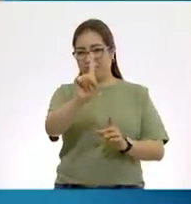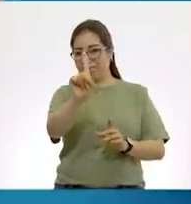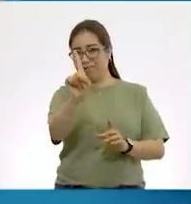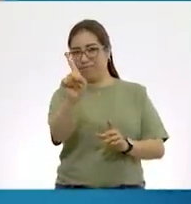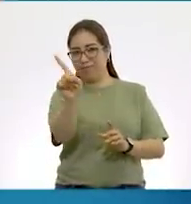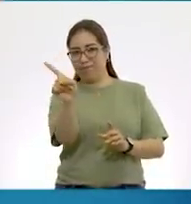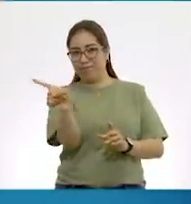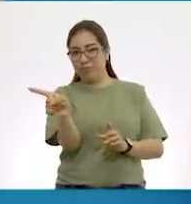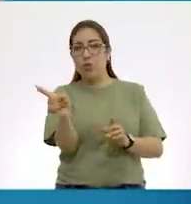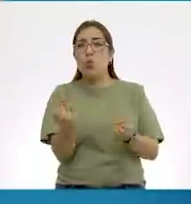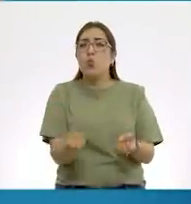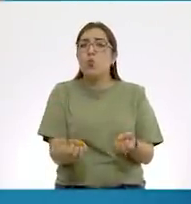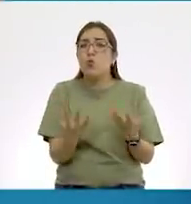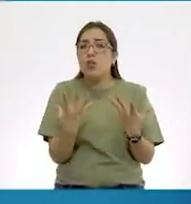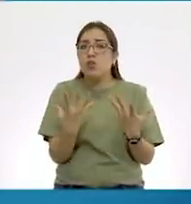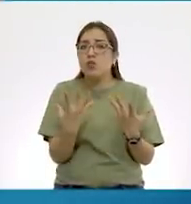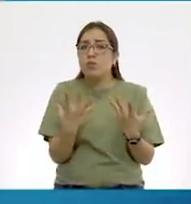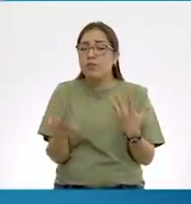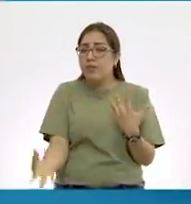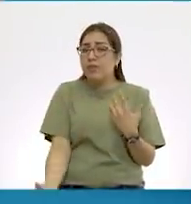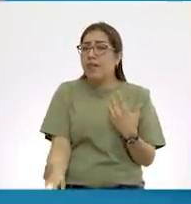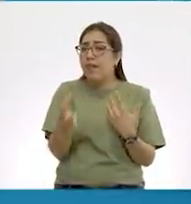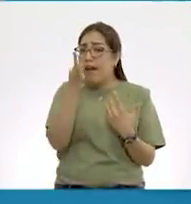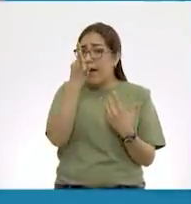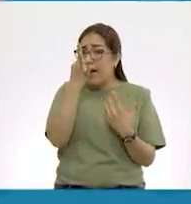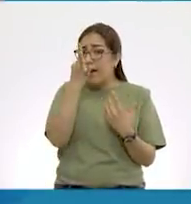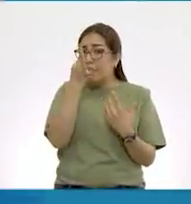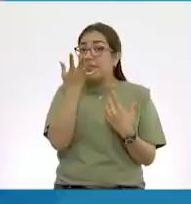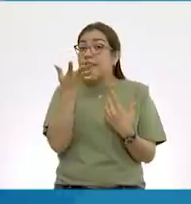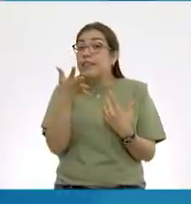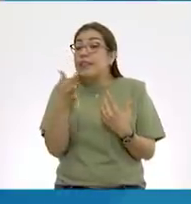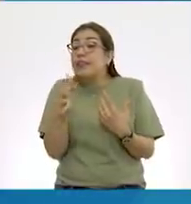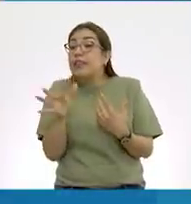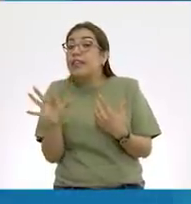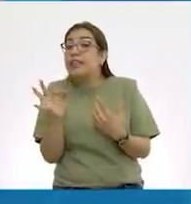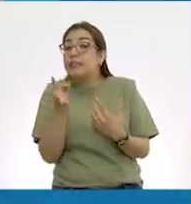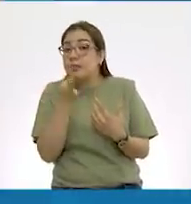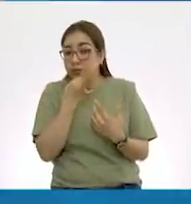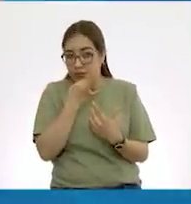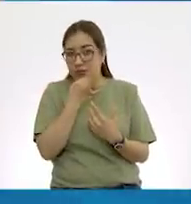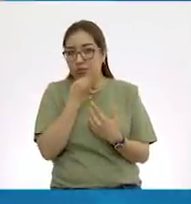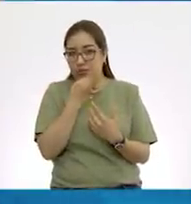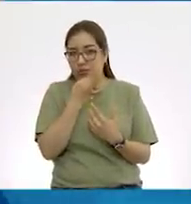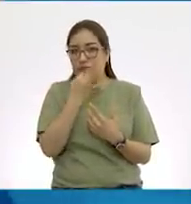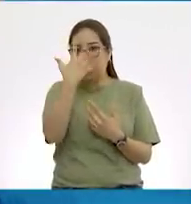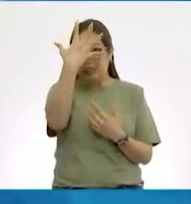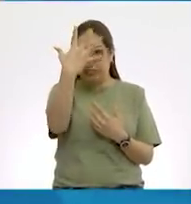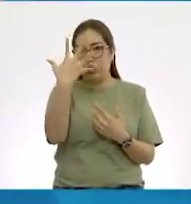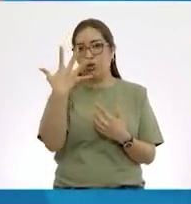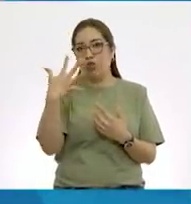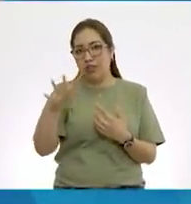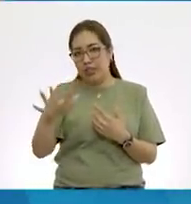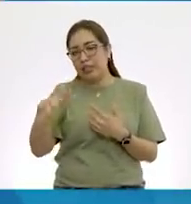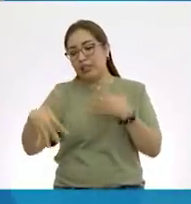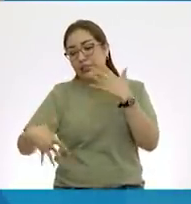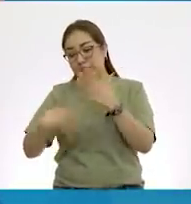minutero, está diciendo que casi estamos llegando al minuto diez. Recuerda que los números